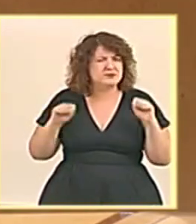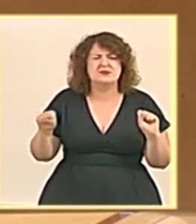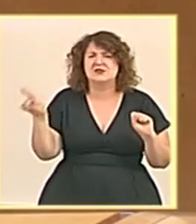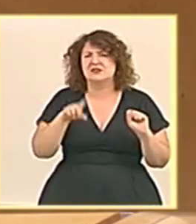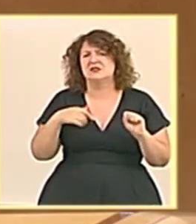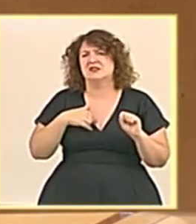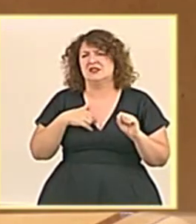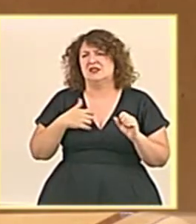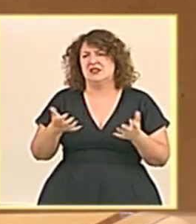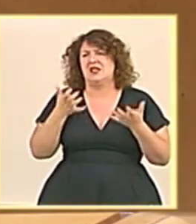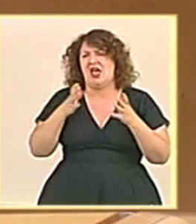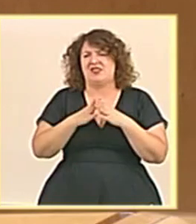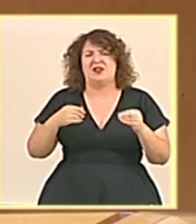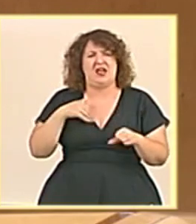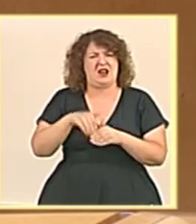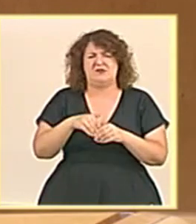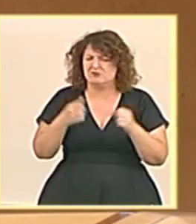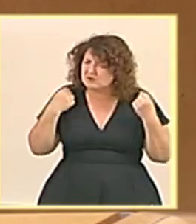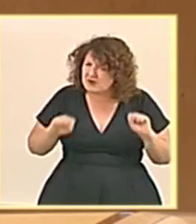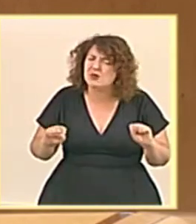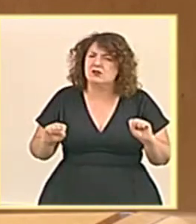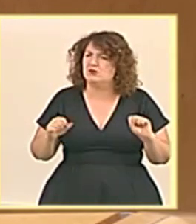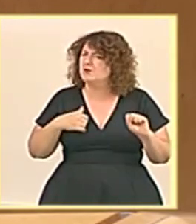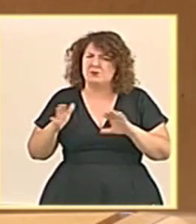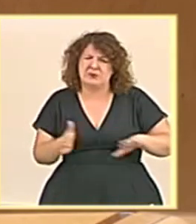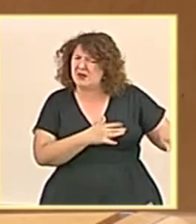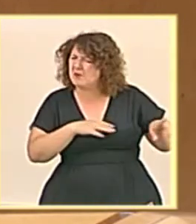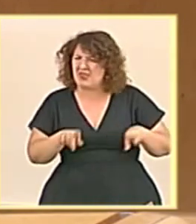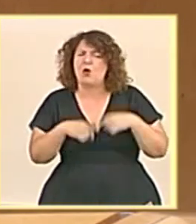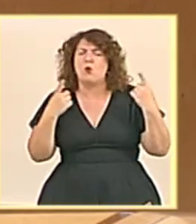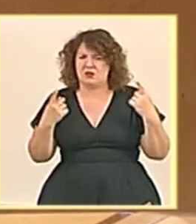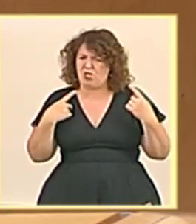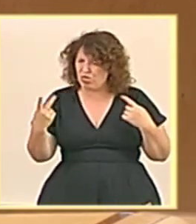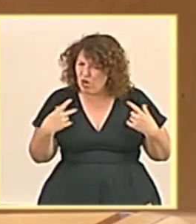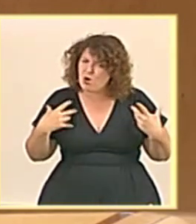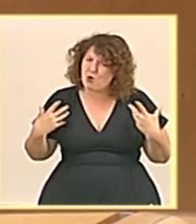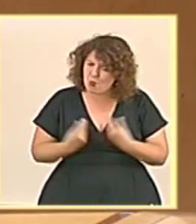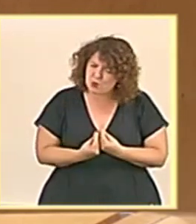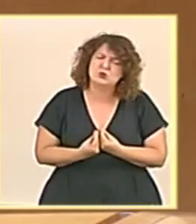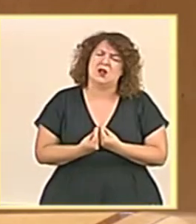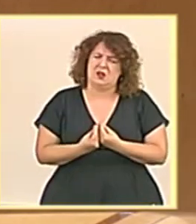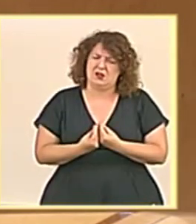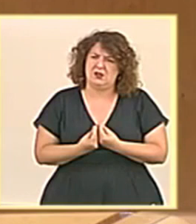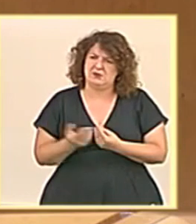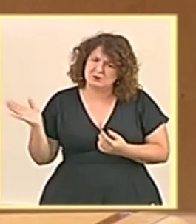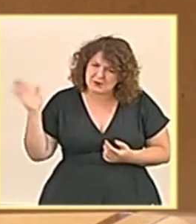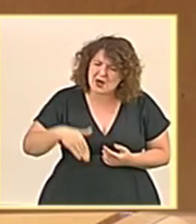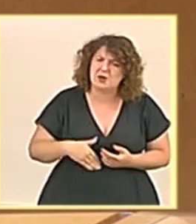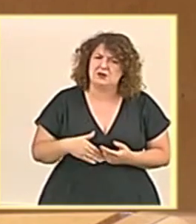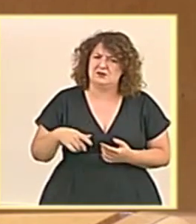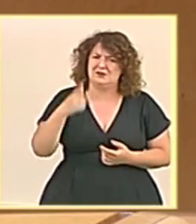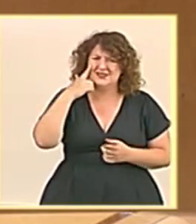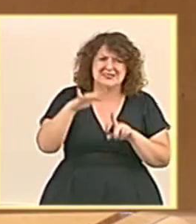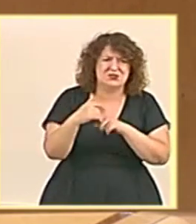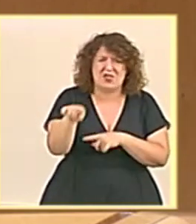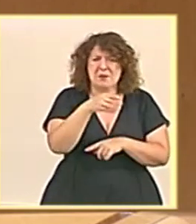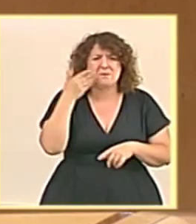tenido los resultados que nosotros hemos tenido, ministra, lo aparco. Vamos las dos. Entienda la situación